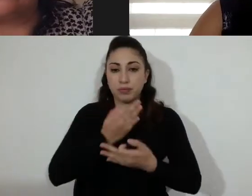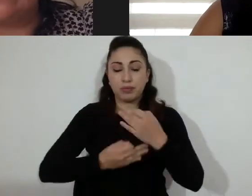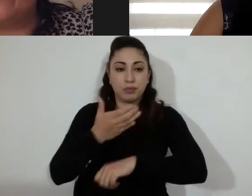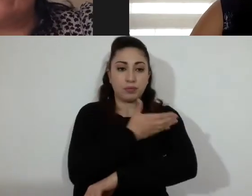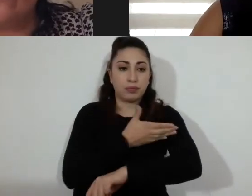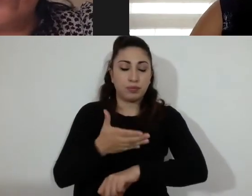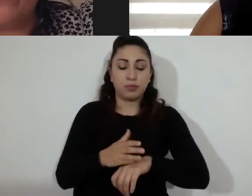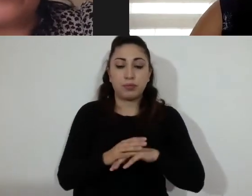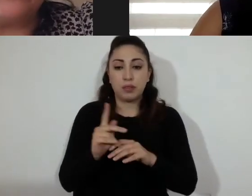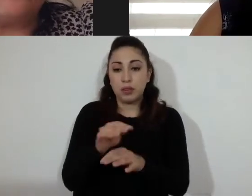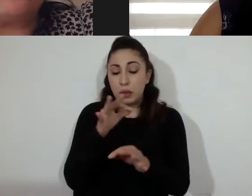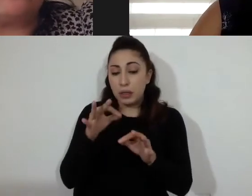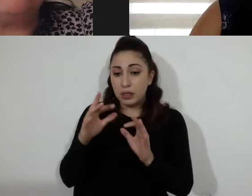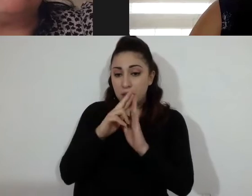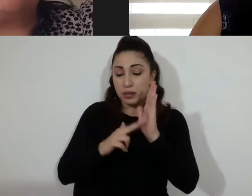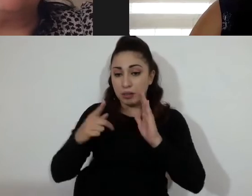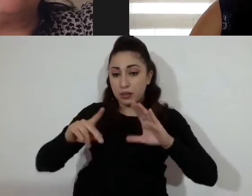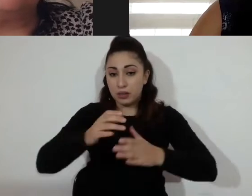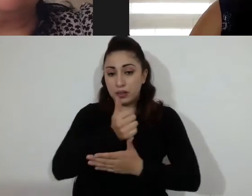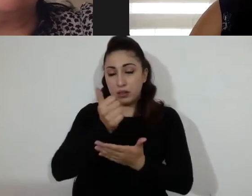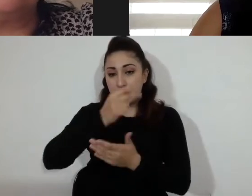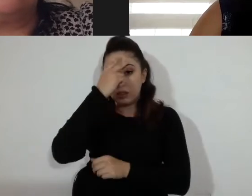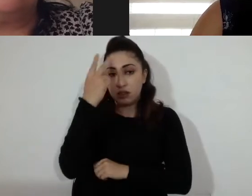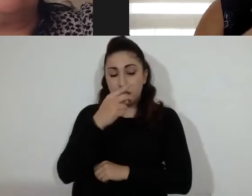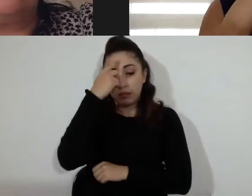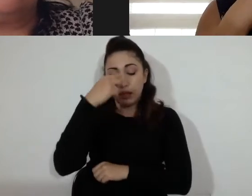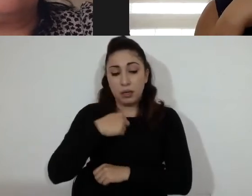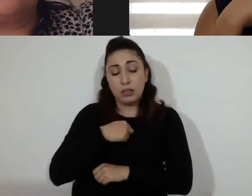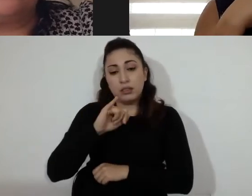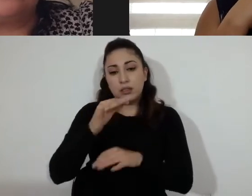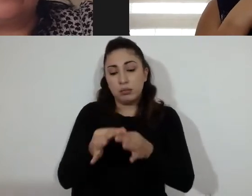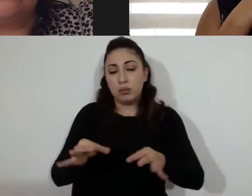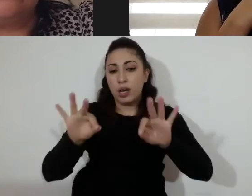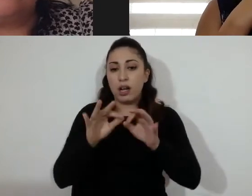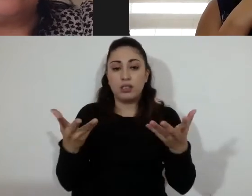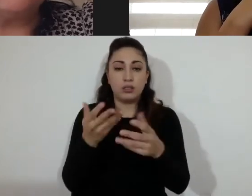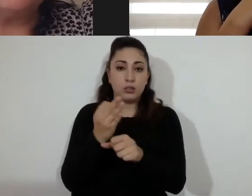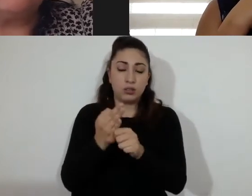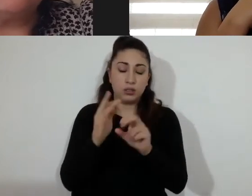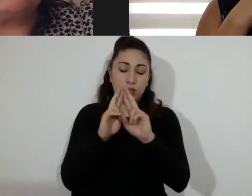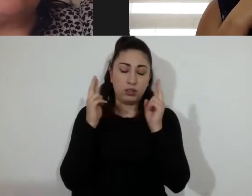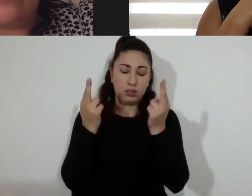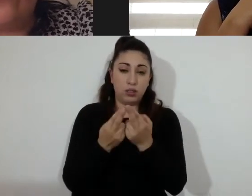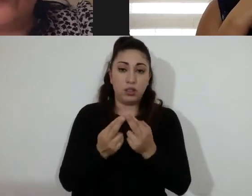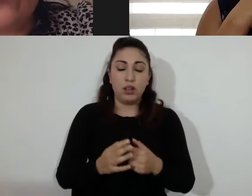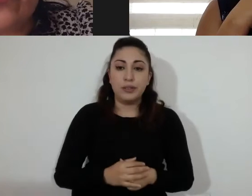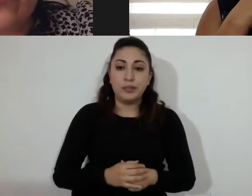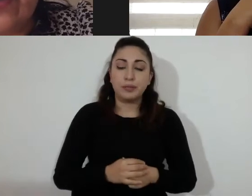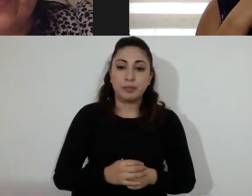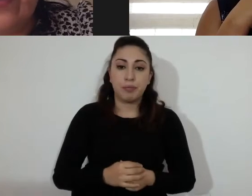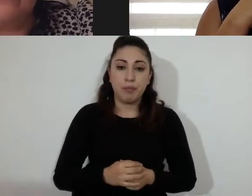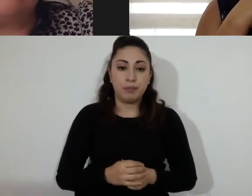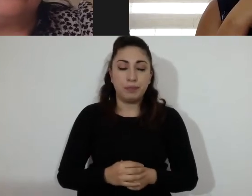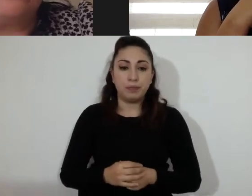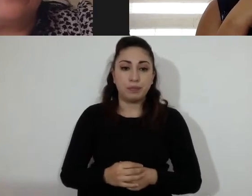nuestro reglamento, para mí era importante que esta sesión pudiera desahogarse. Hay un punto